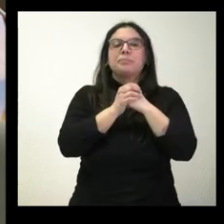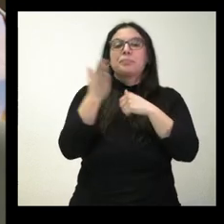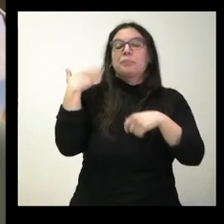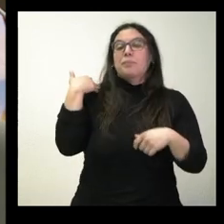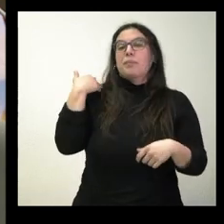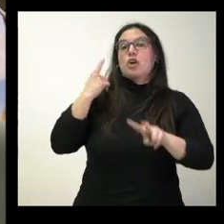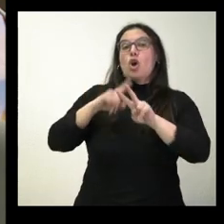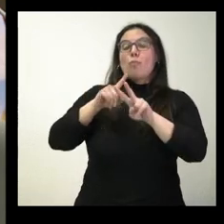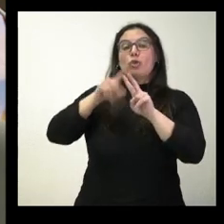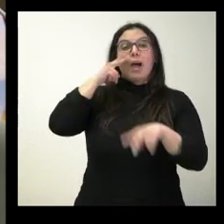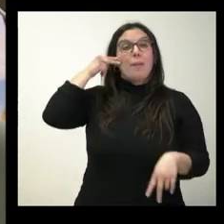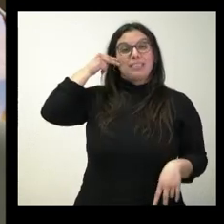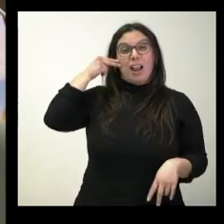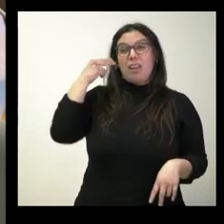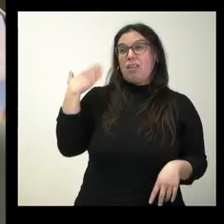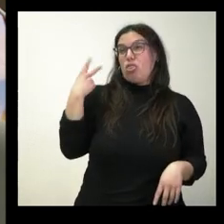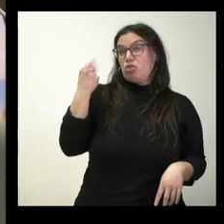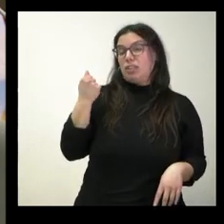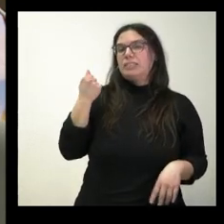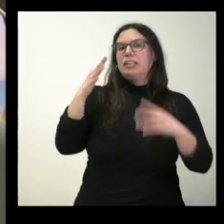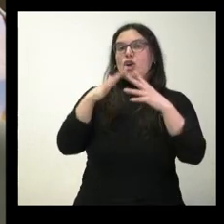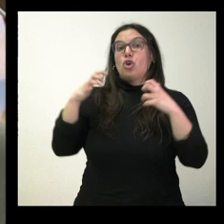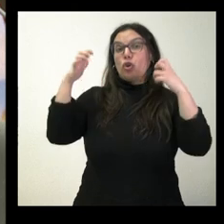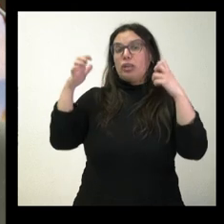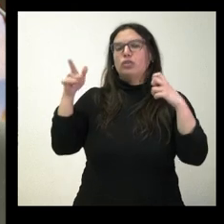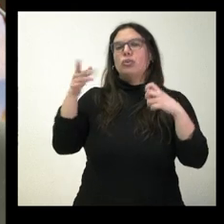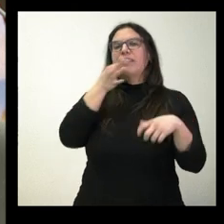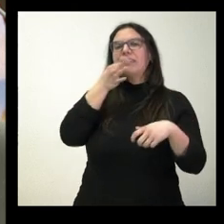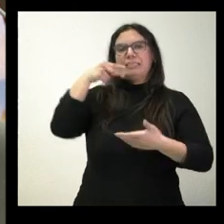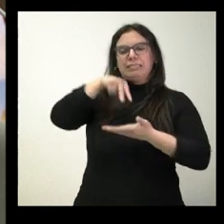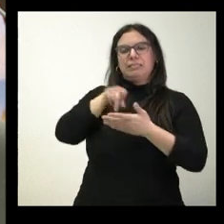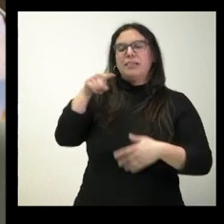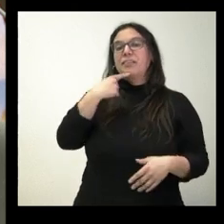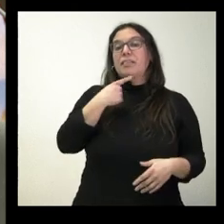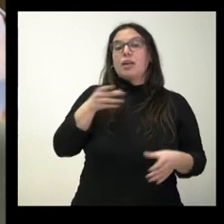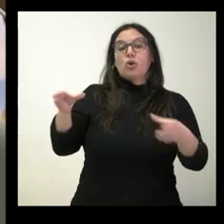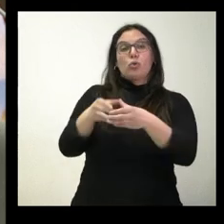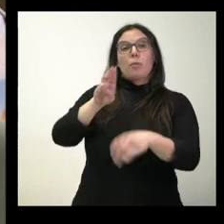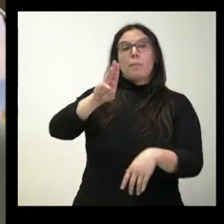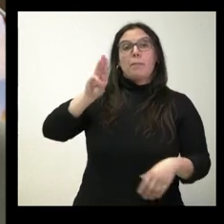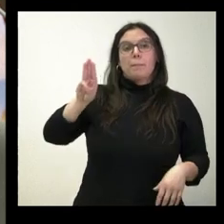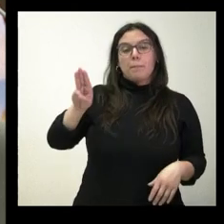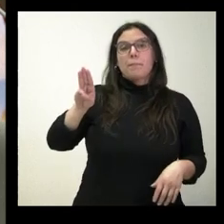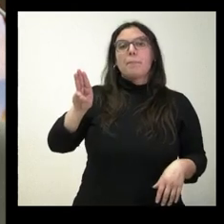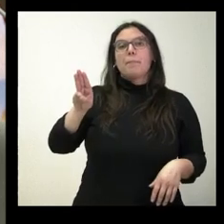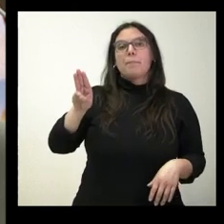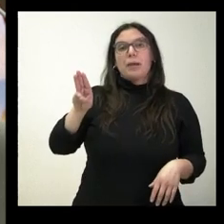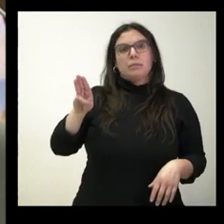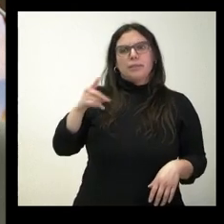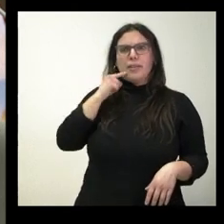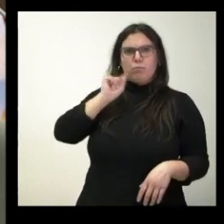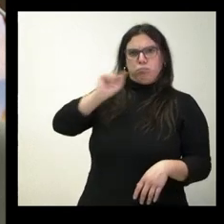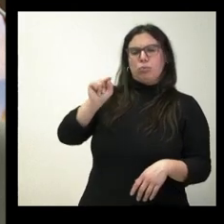el otro, creo que hace dos días en el Congreso intervino y dijo que el Partido Popular, dirigiéndose a la bancada del Partido Popular,